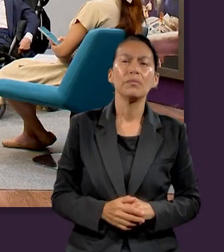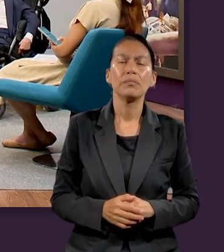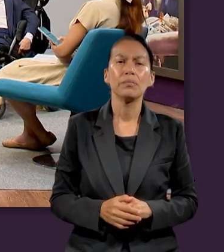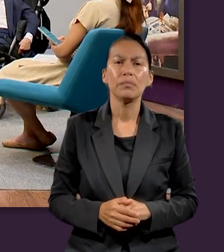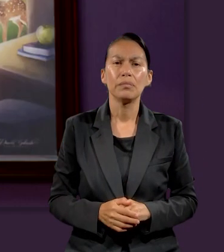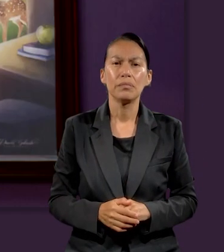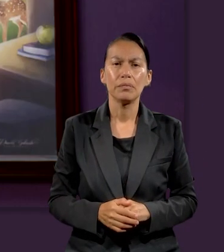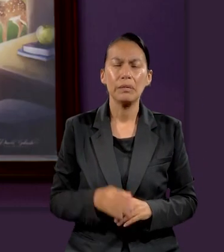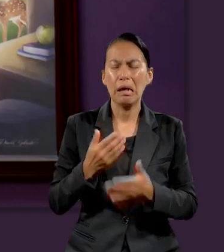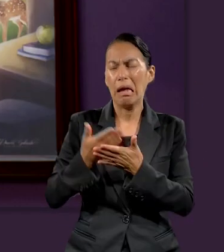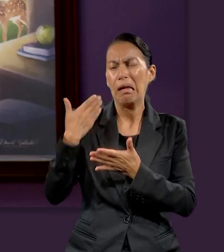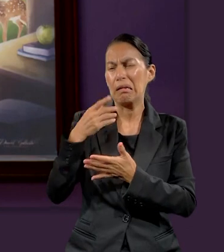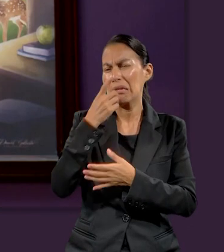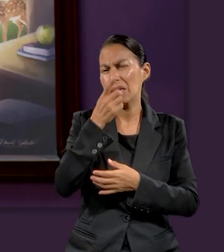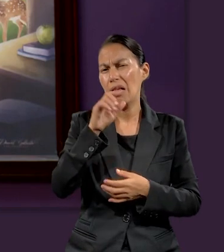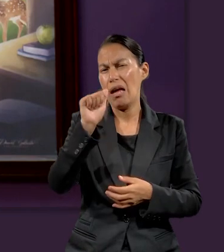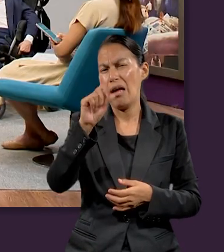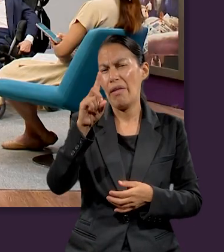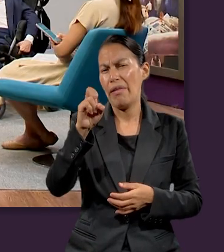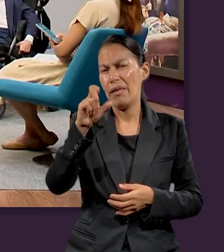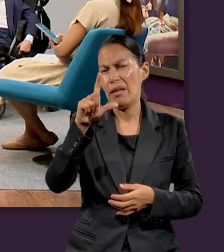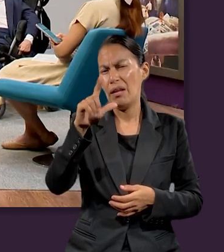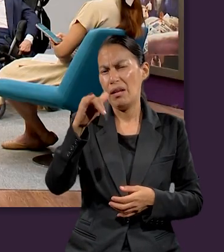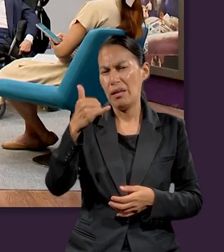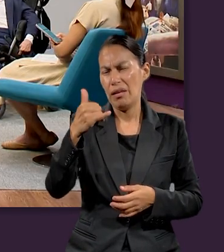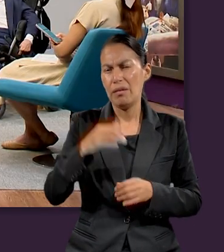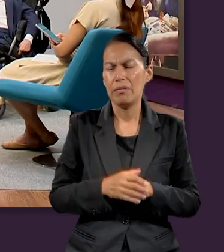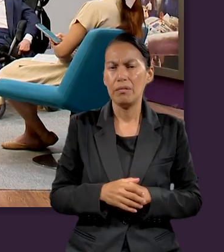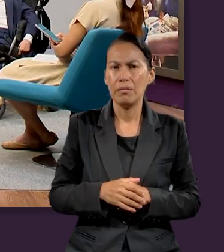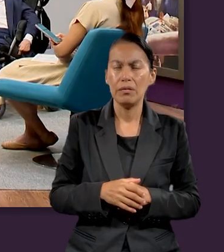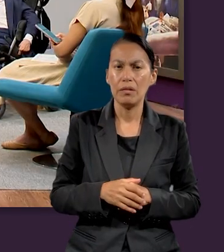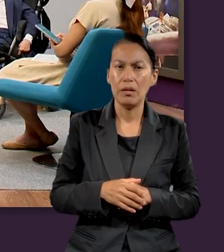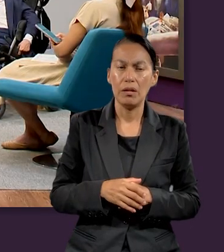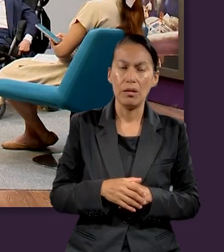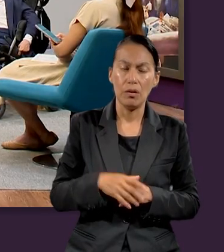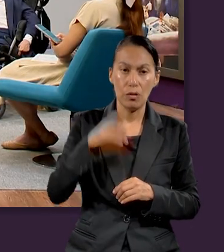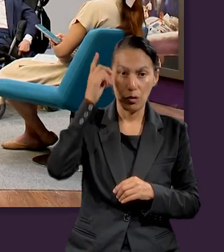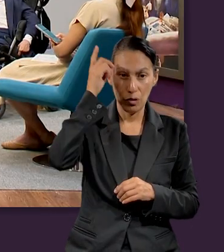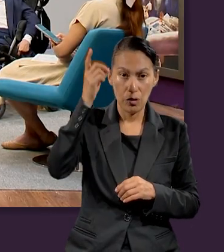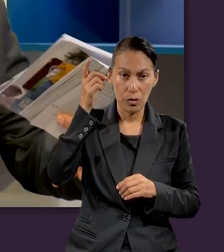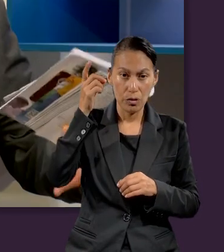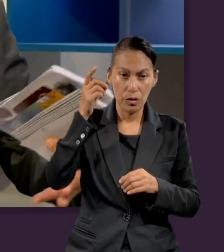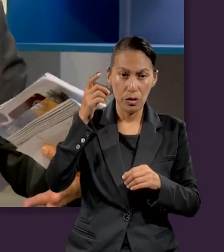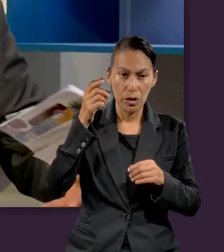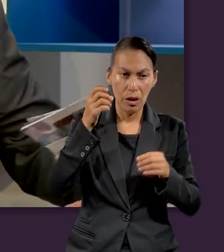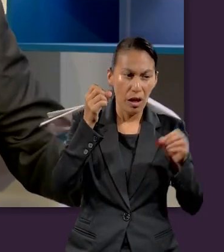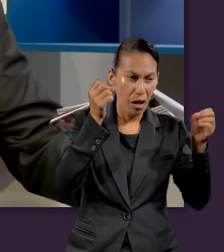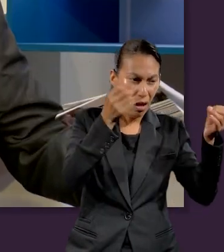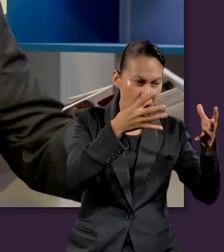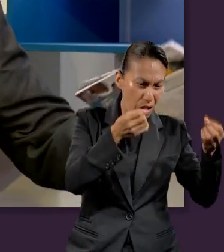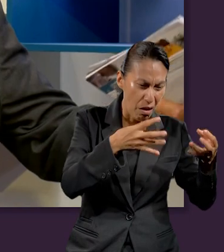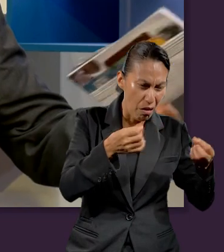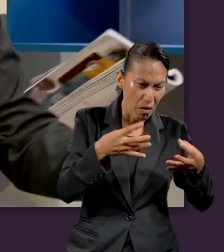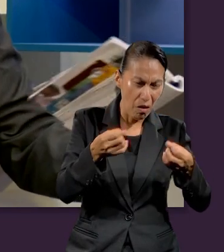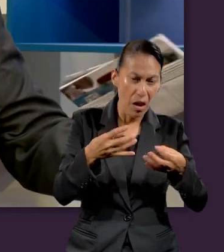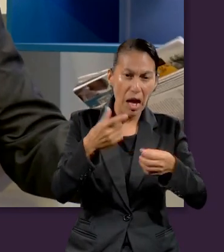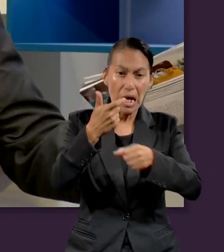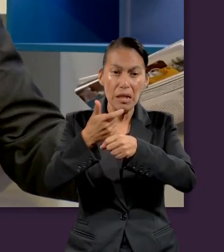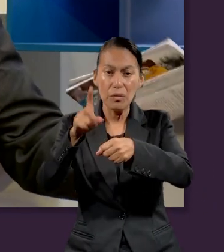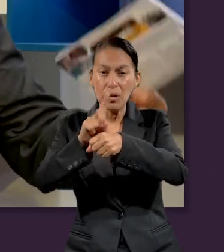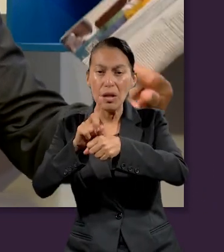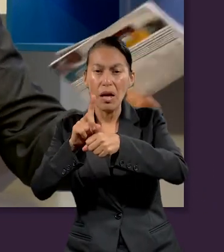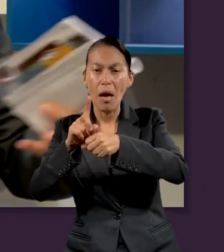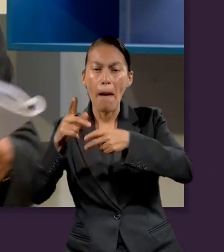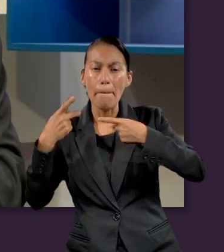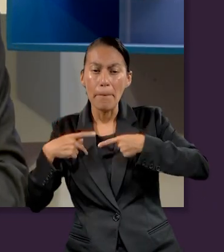un momentito Adelie, cuando llegó la creación del hombre, el Señor pues nos hizo con sus